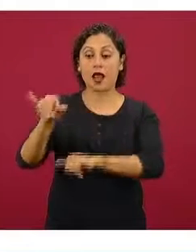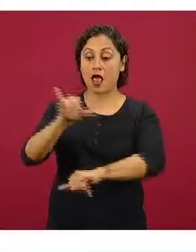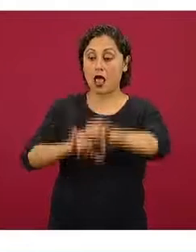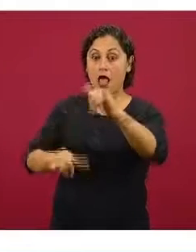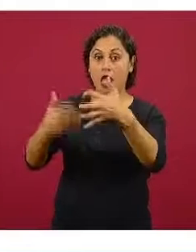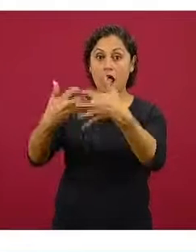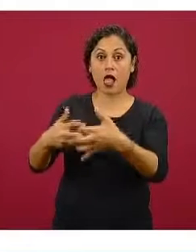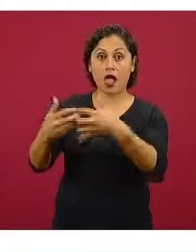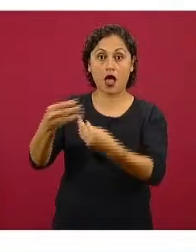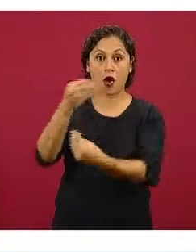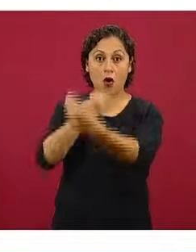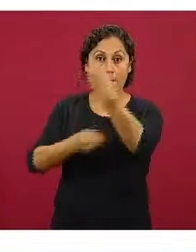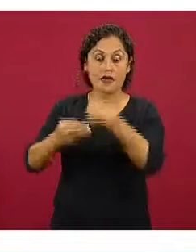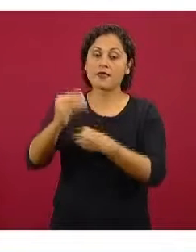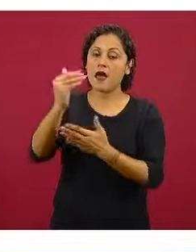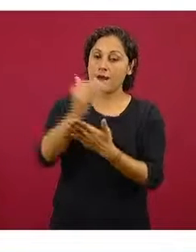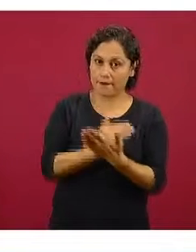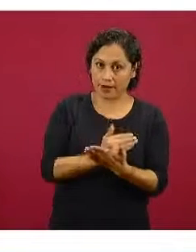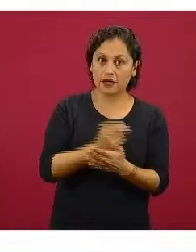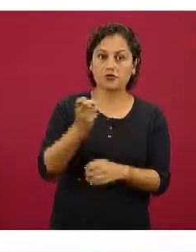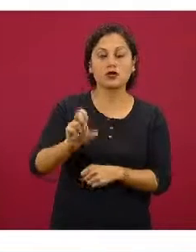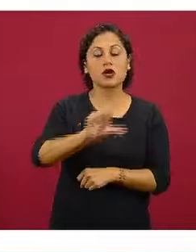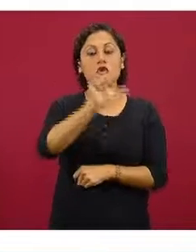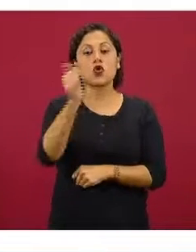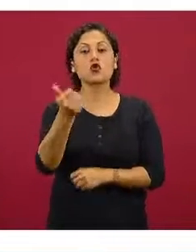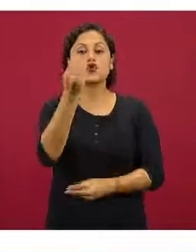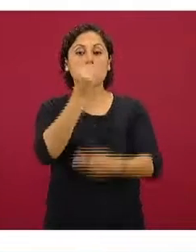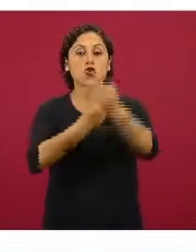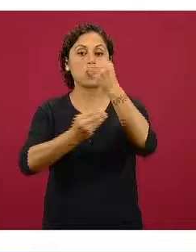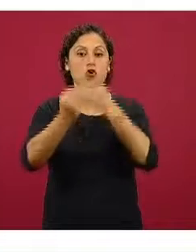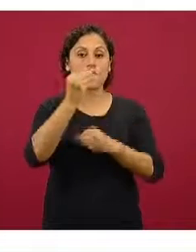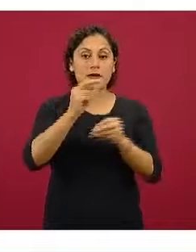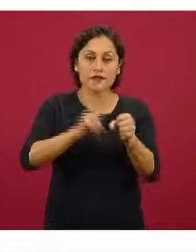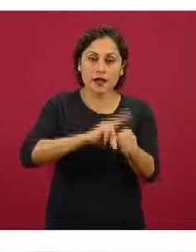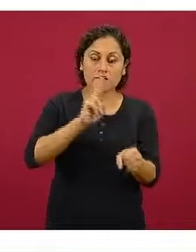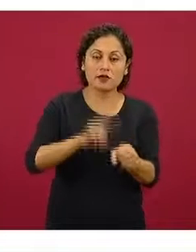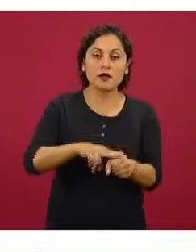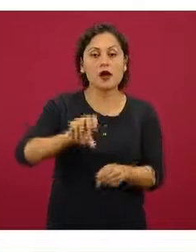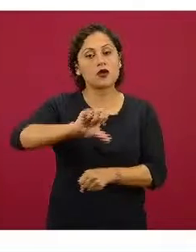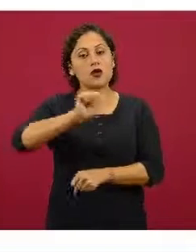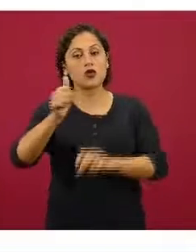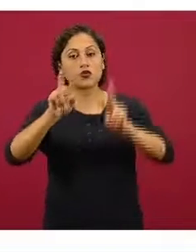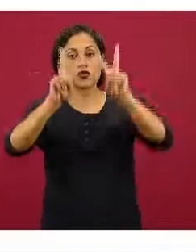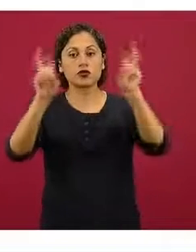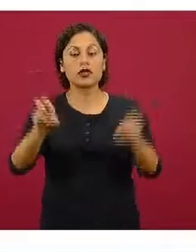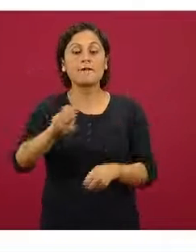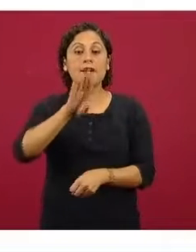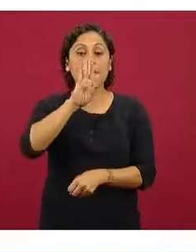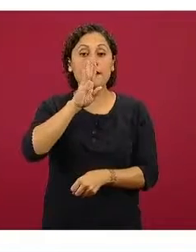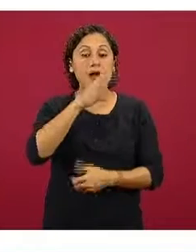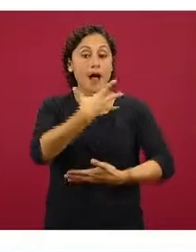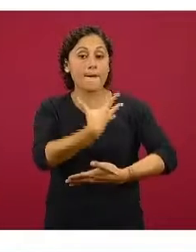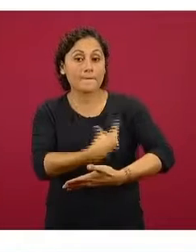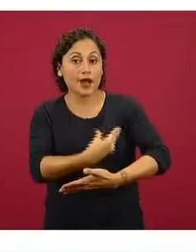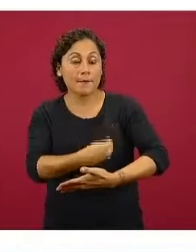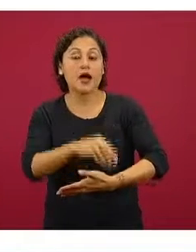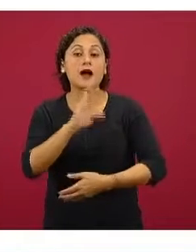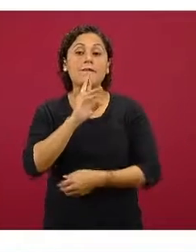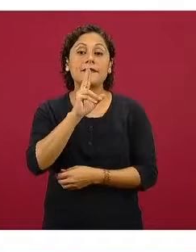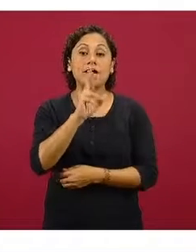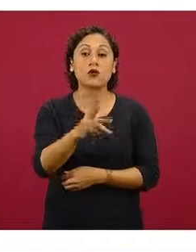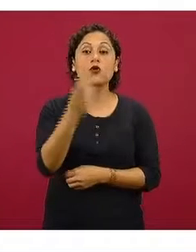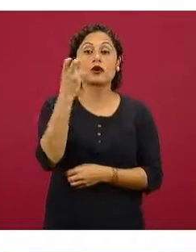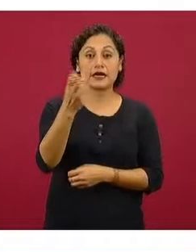alimentación culturalmente apropiada que es este este componente lactancia materna y alimentación complementaria uno de los de los